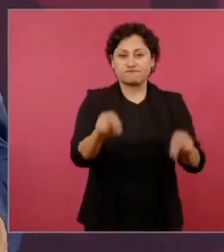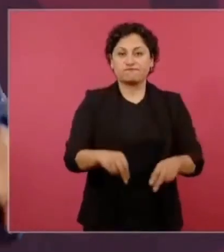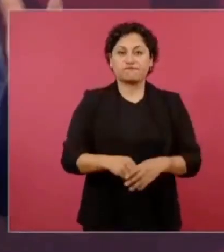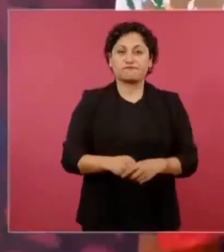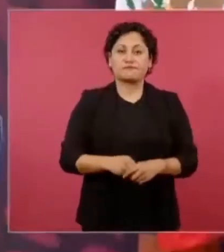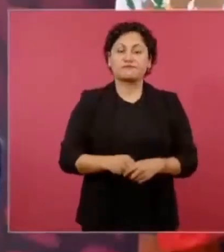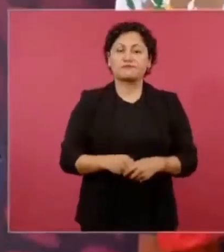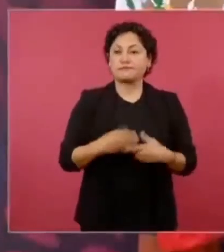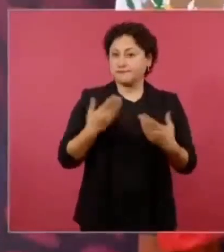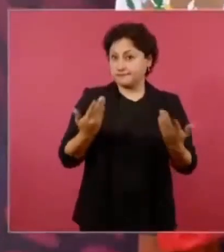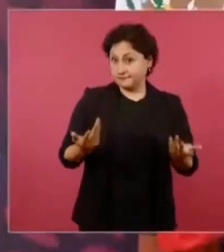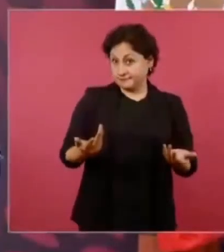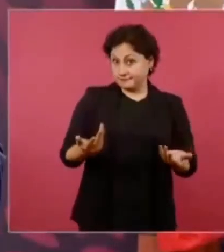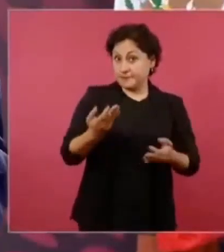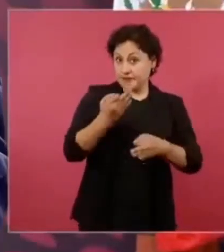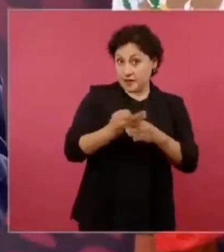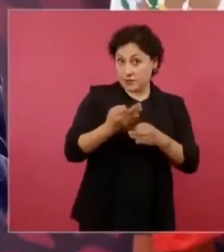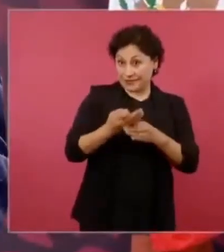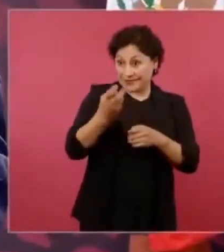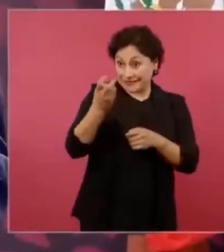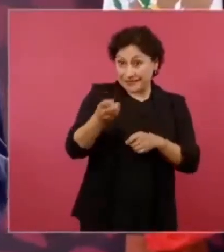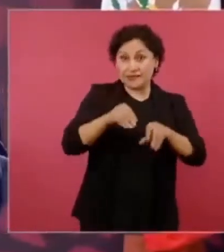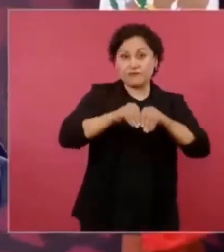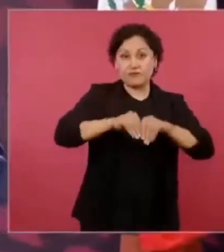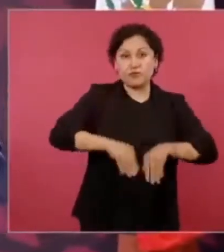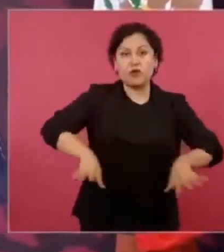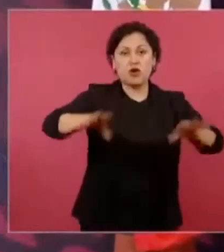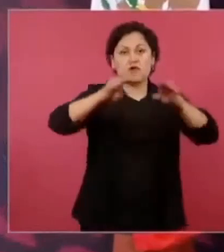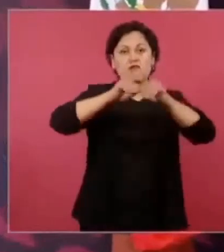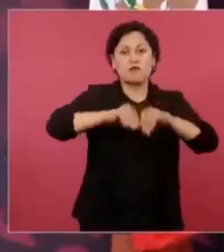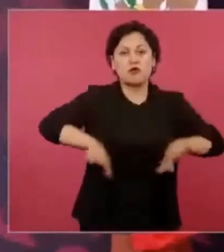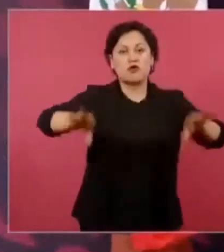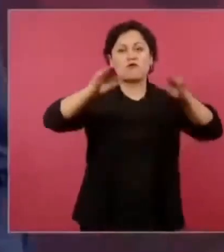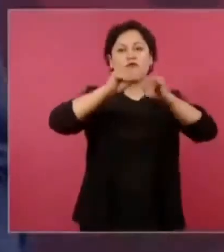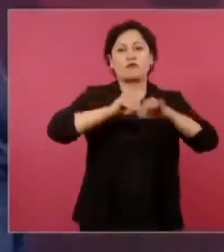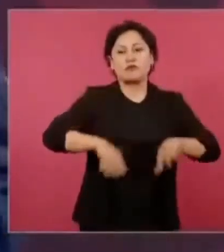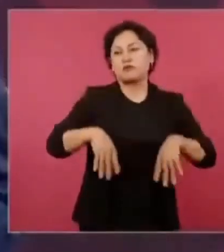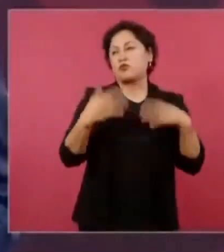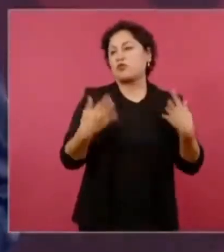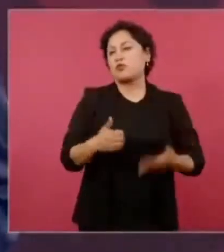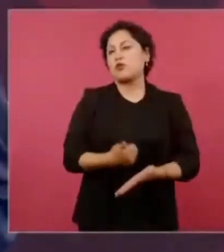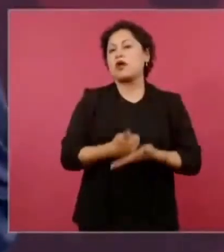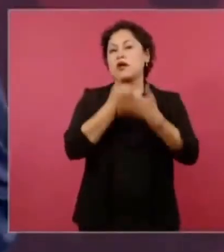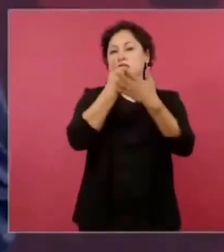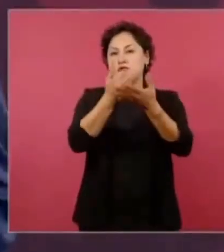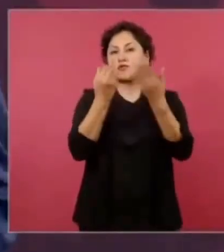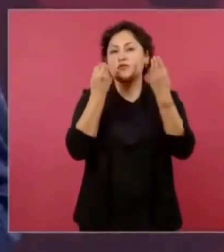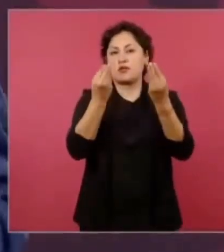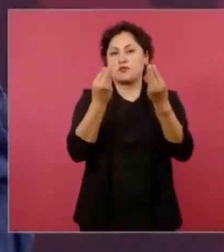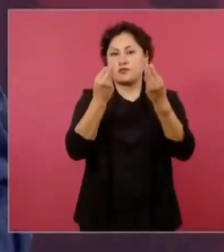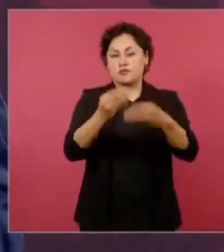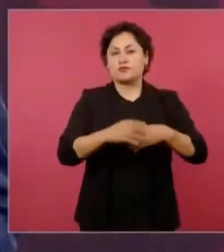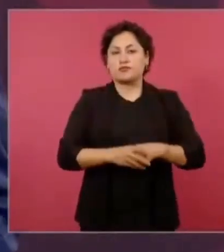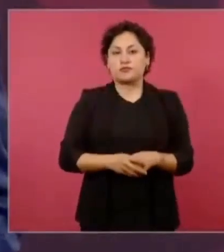Entonces, todo esto va a ayudar mucho y ya falta poco, porque